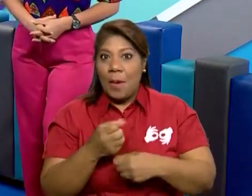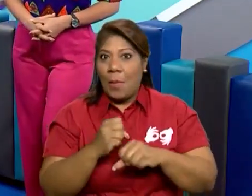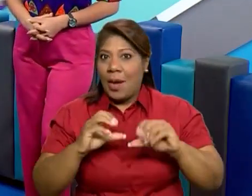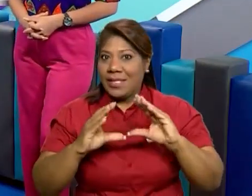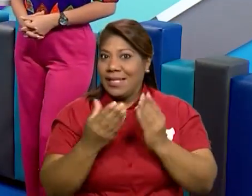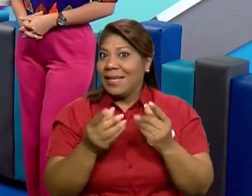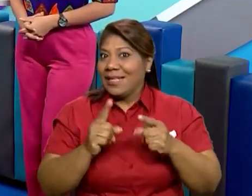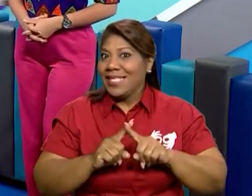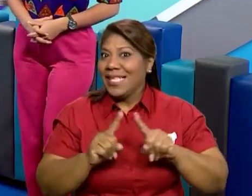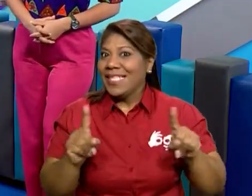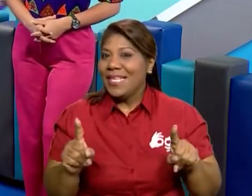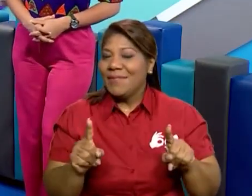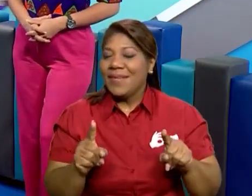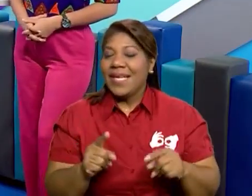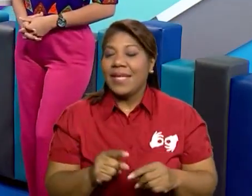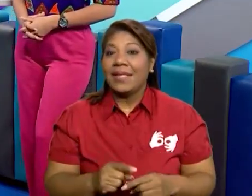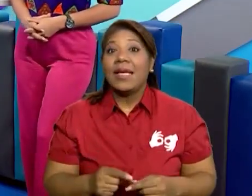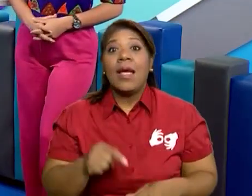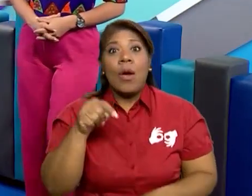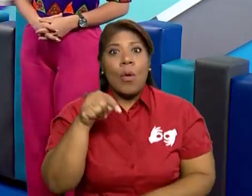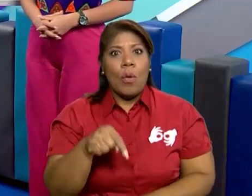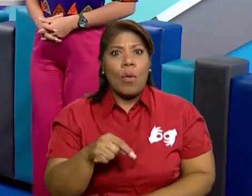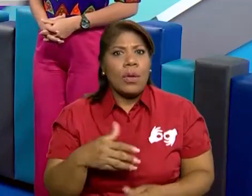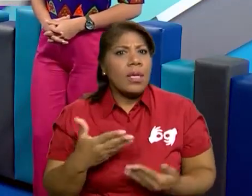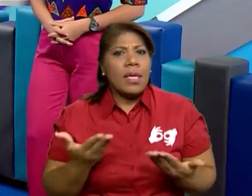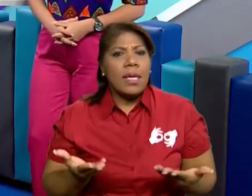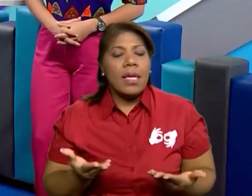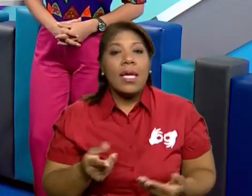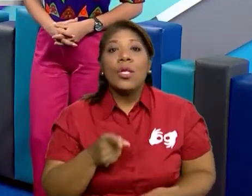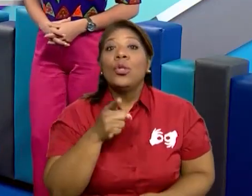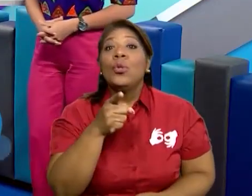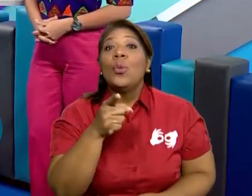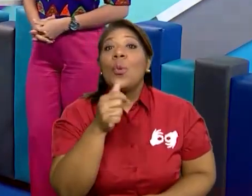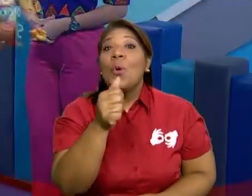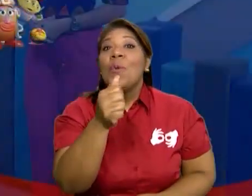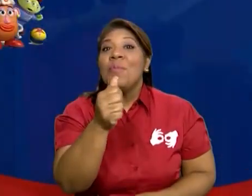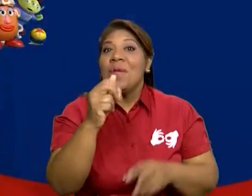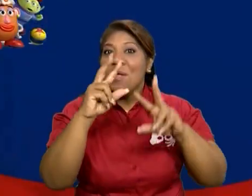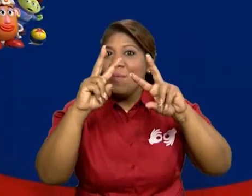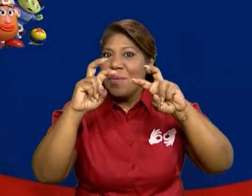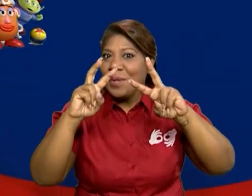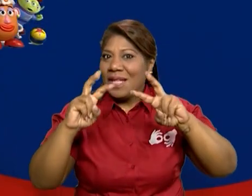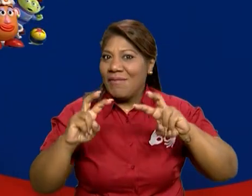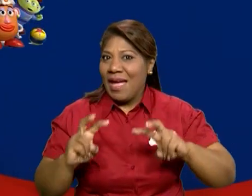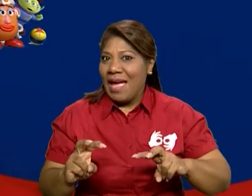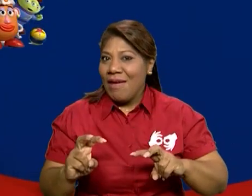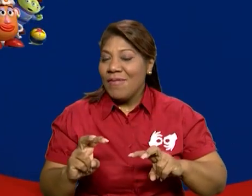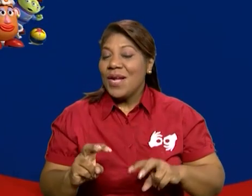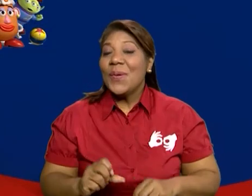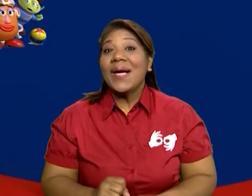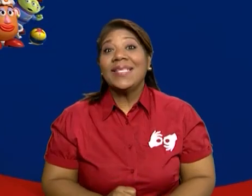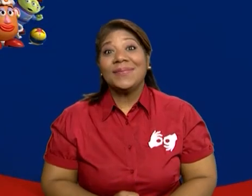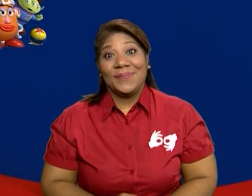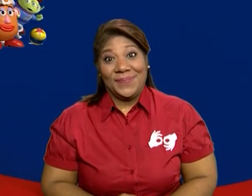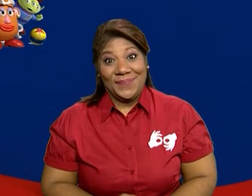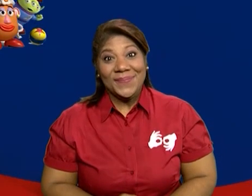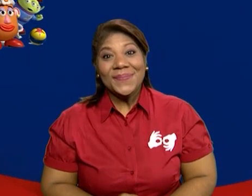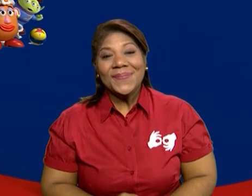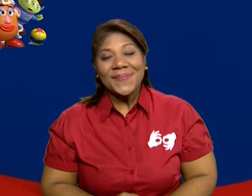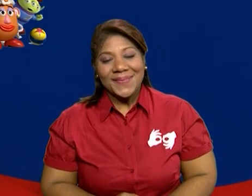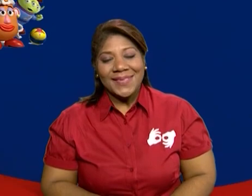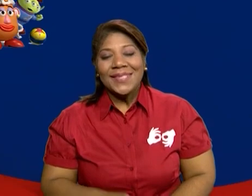hoy. Así es. Y bueno, nosotros vamos hoy a ver la autoevaluación. Así que como es